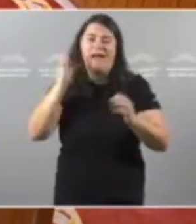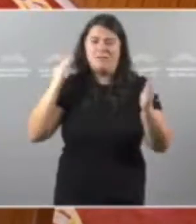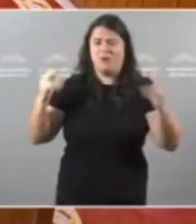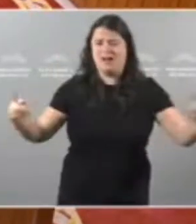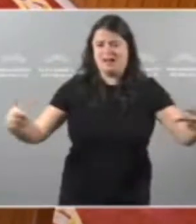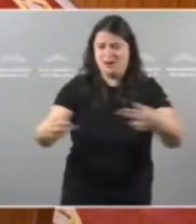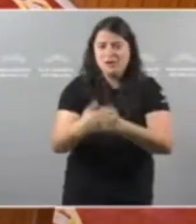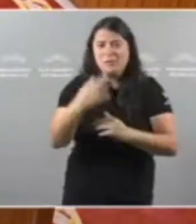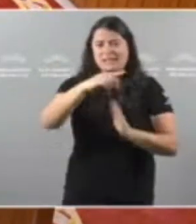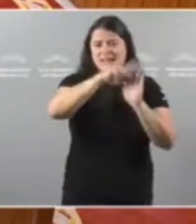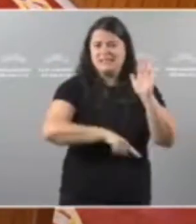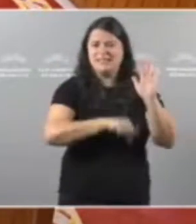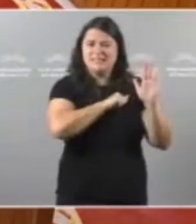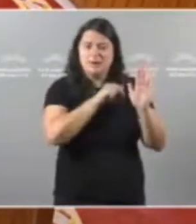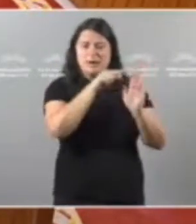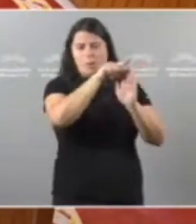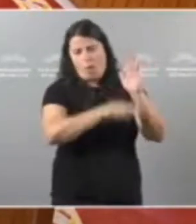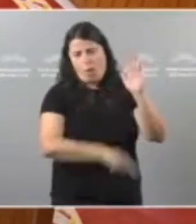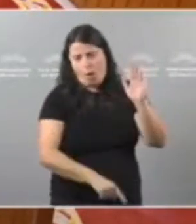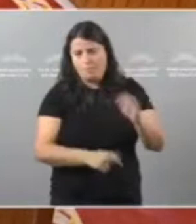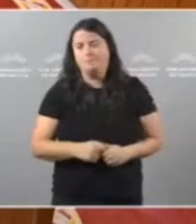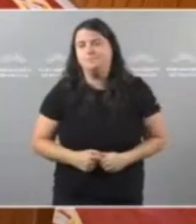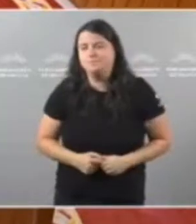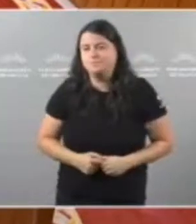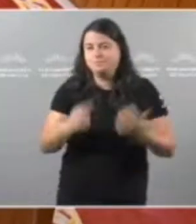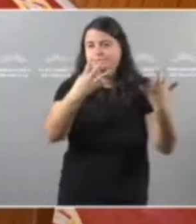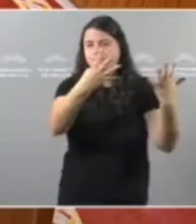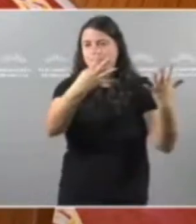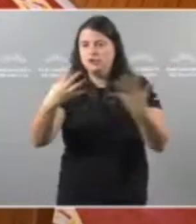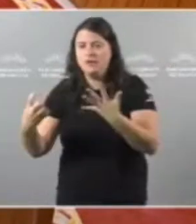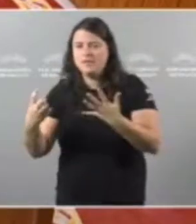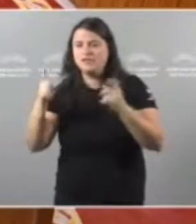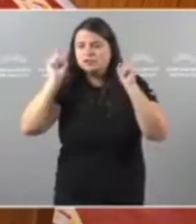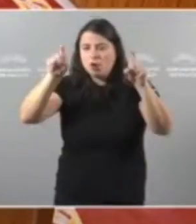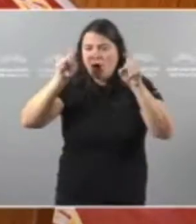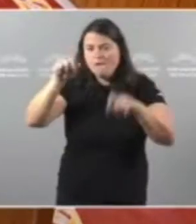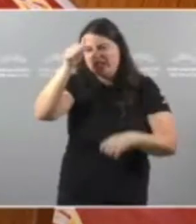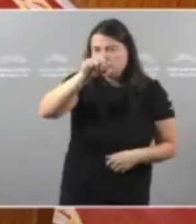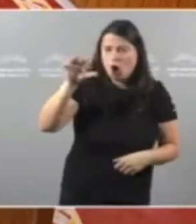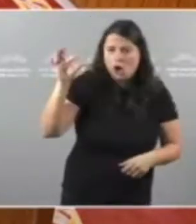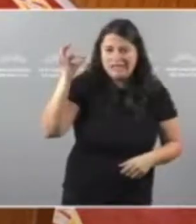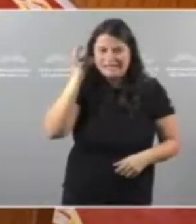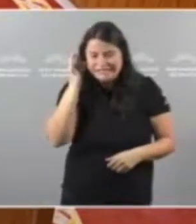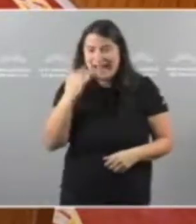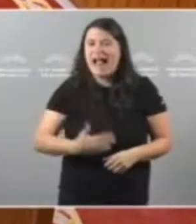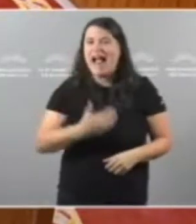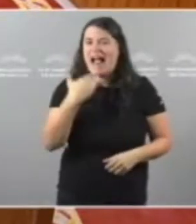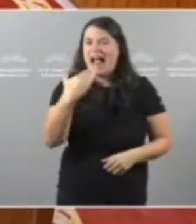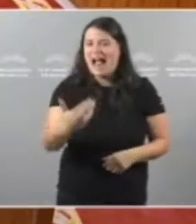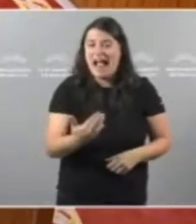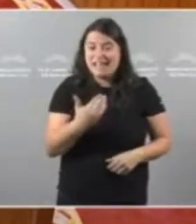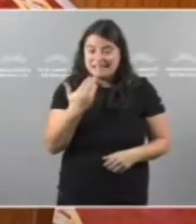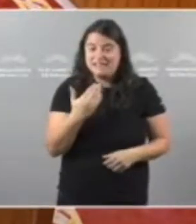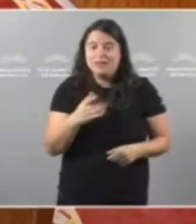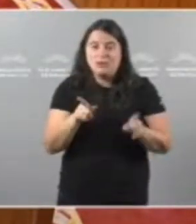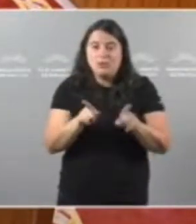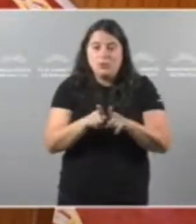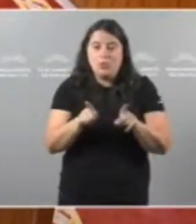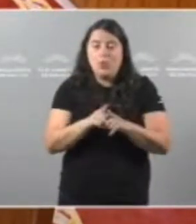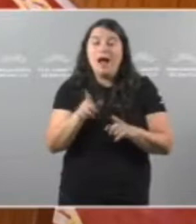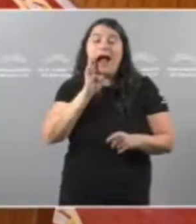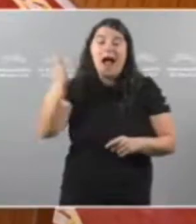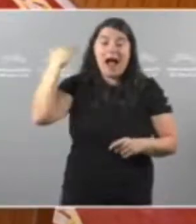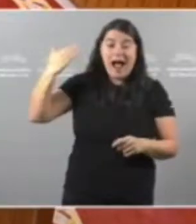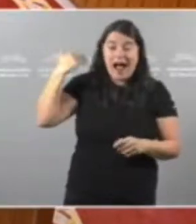con listas de espera Son 900 profesores e profesoras Fíxense, case a cantidade Que recortaron